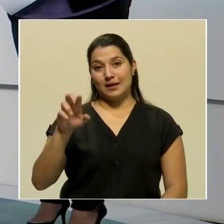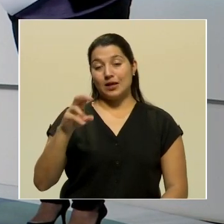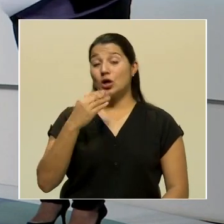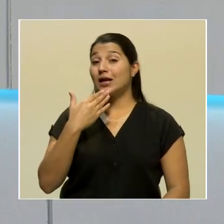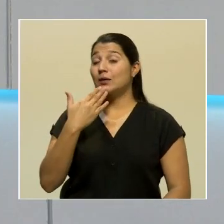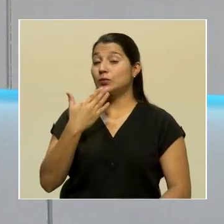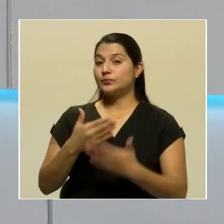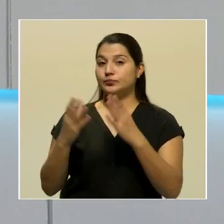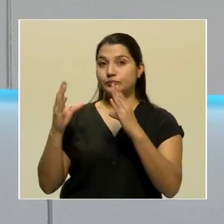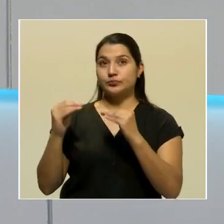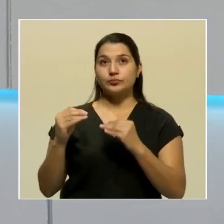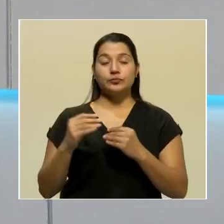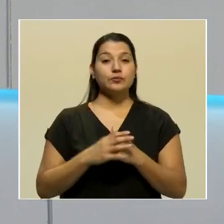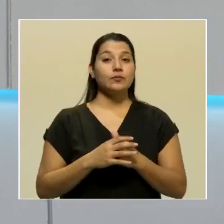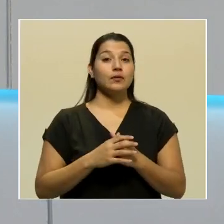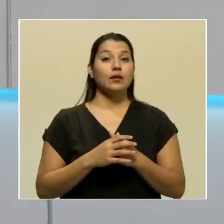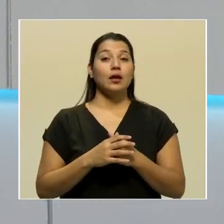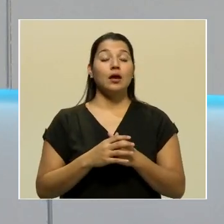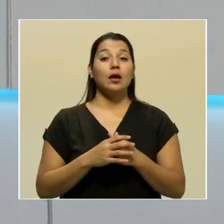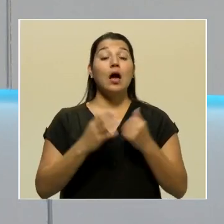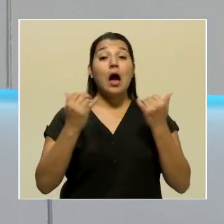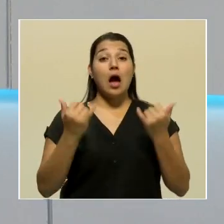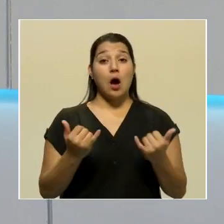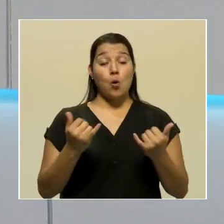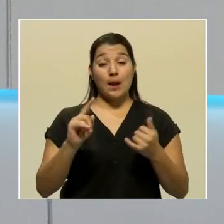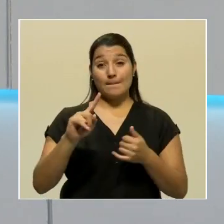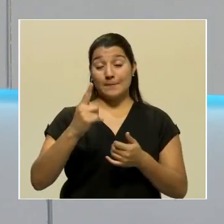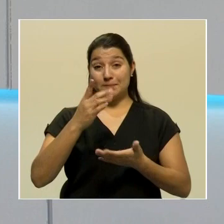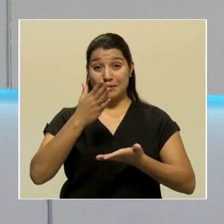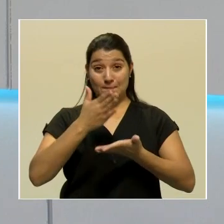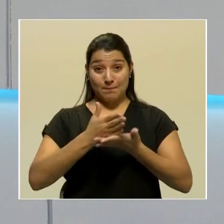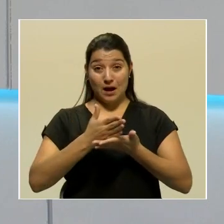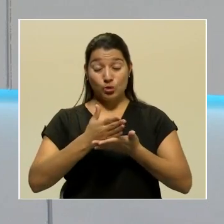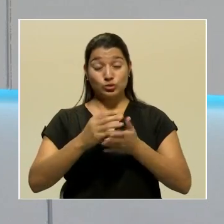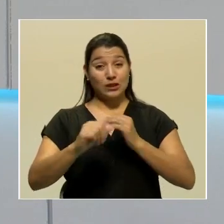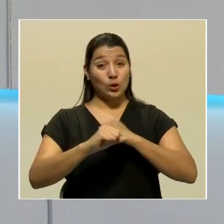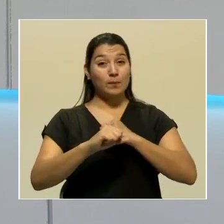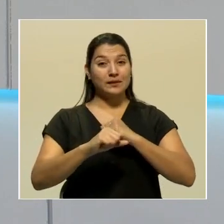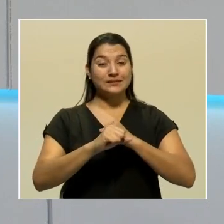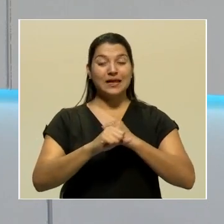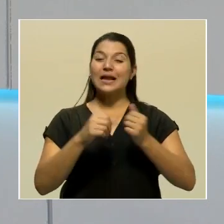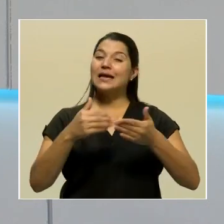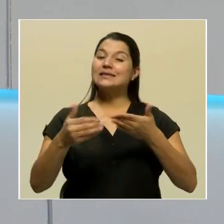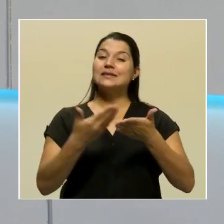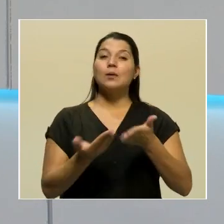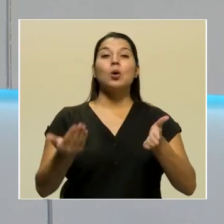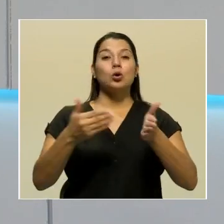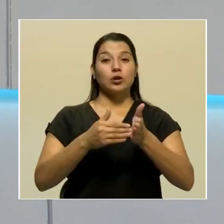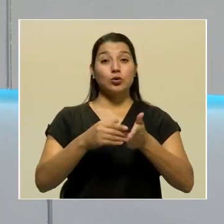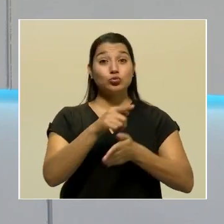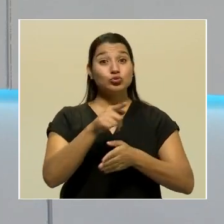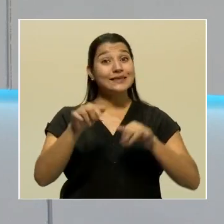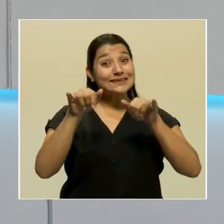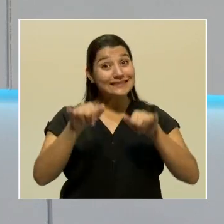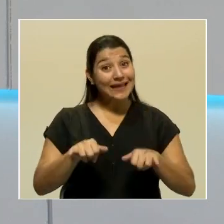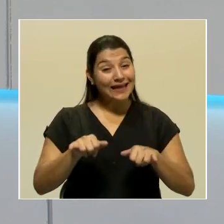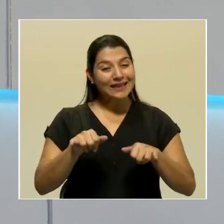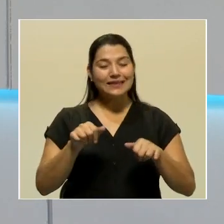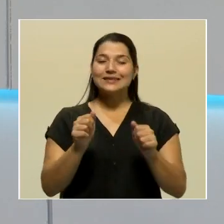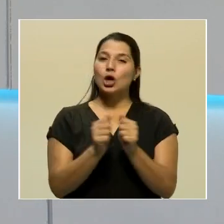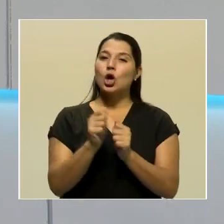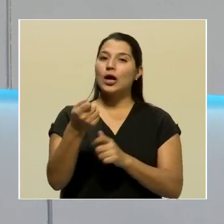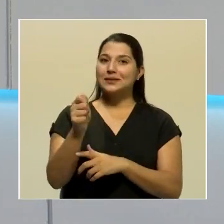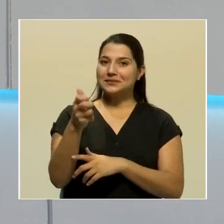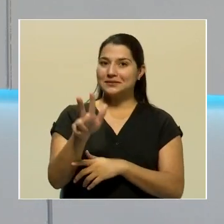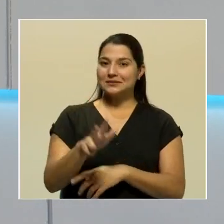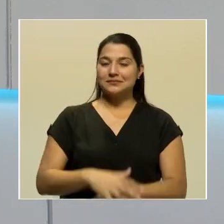Ernesto Salón. Nos vamos a nuestra primera pausa comercial. Ya regresamos. Quédese en la señal del